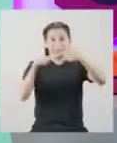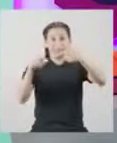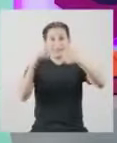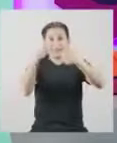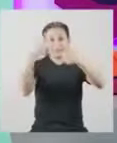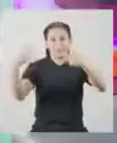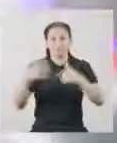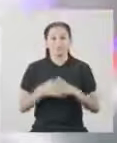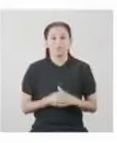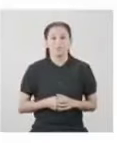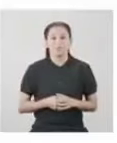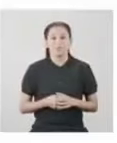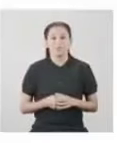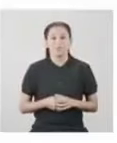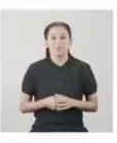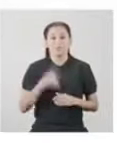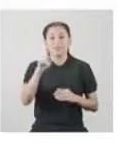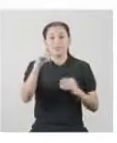cartesiano.